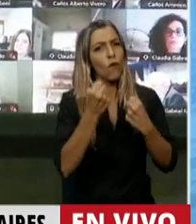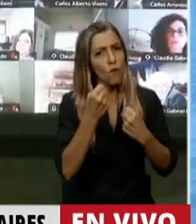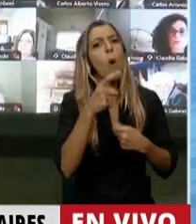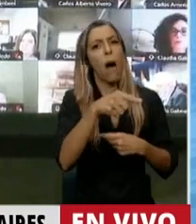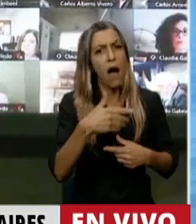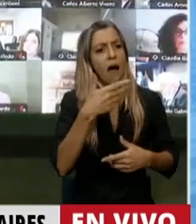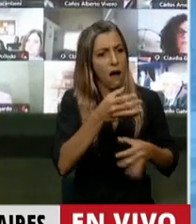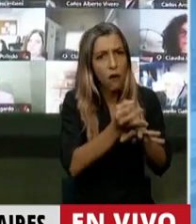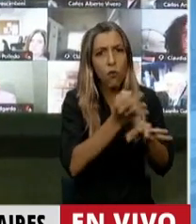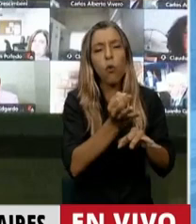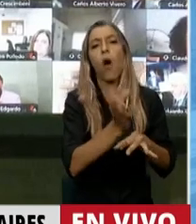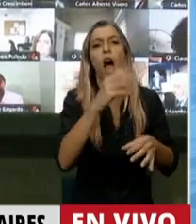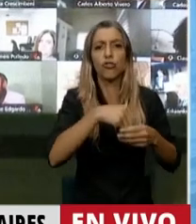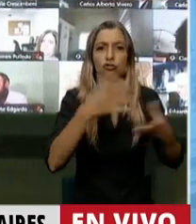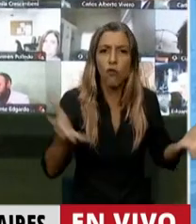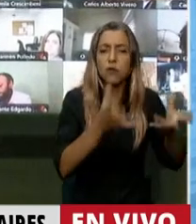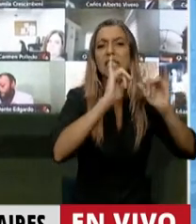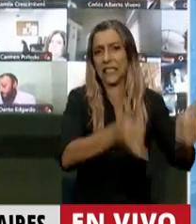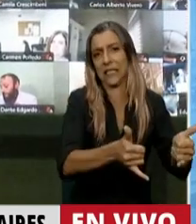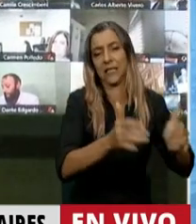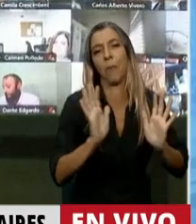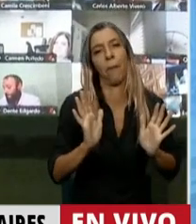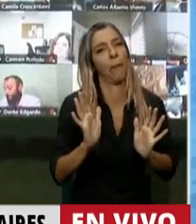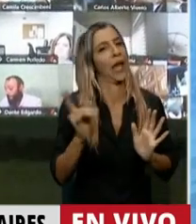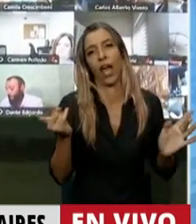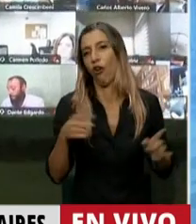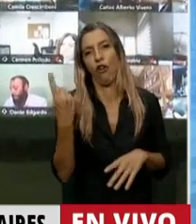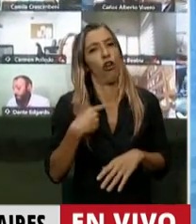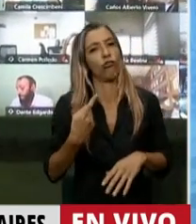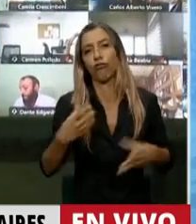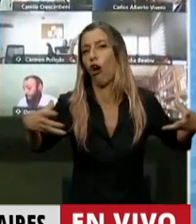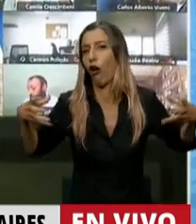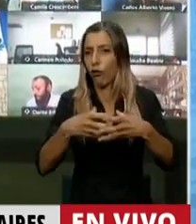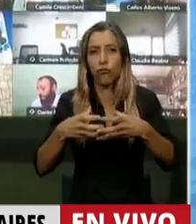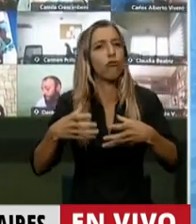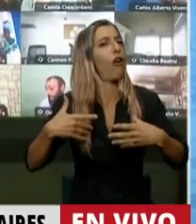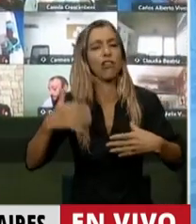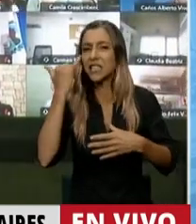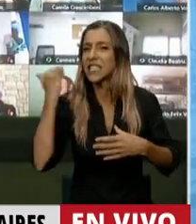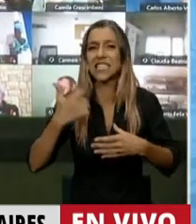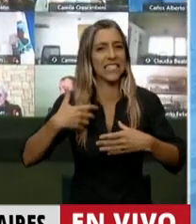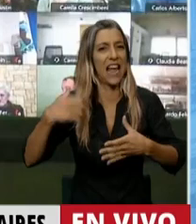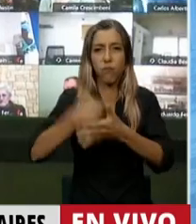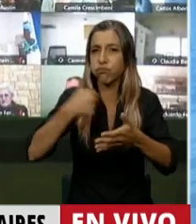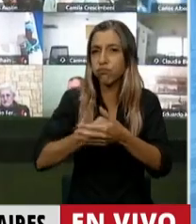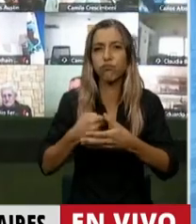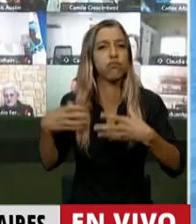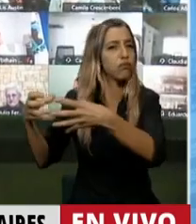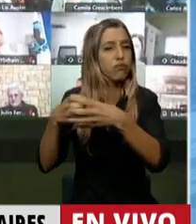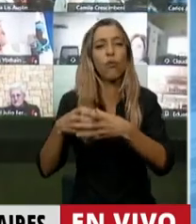fuertemente la lucha de las asambleas y los movimientos ambientales con total